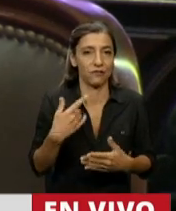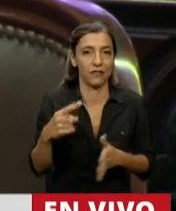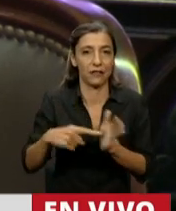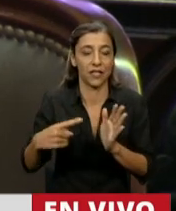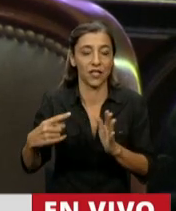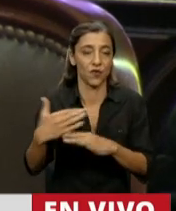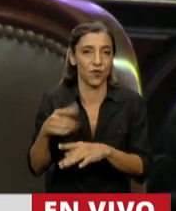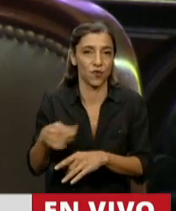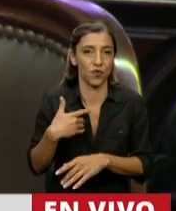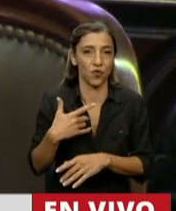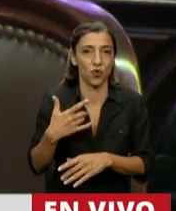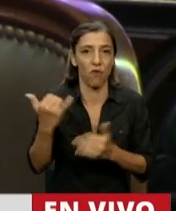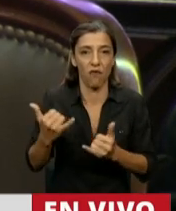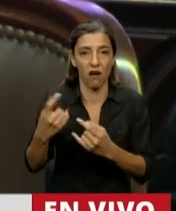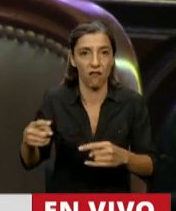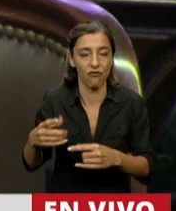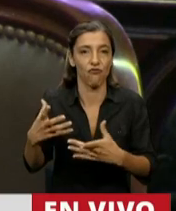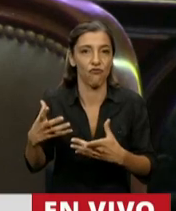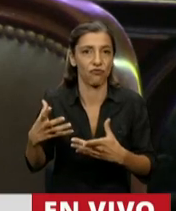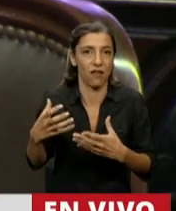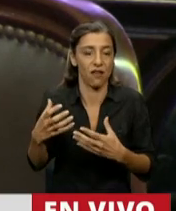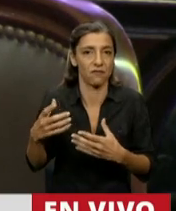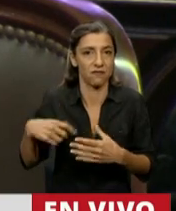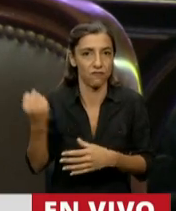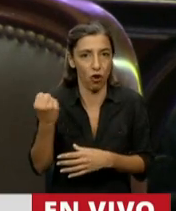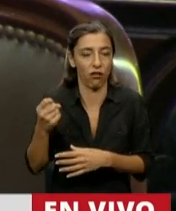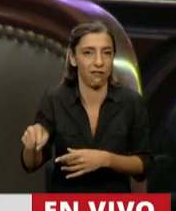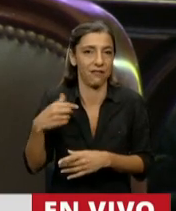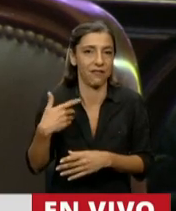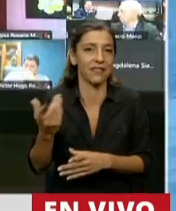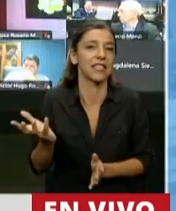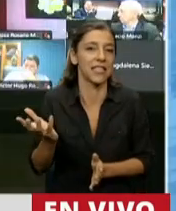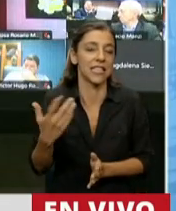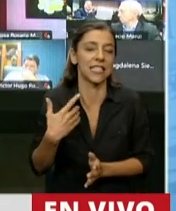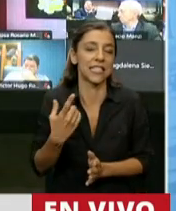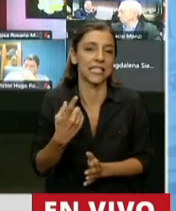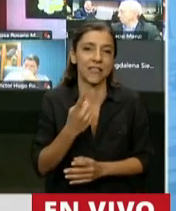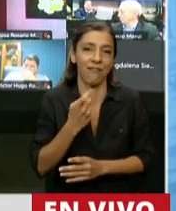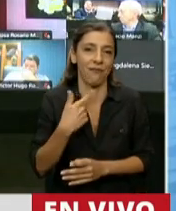opulenta, que había helechos, que todos los helechos tenían luces y agua.